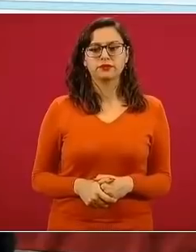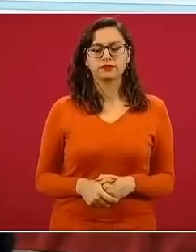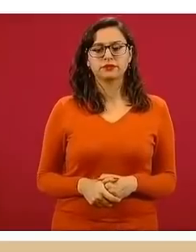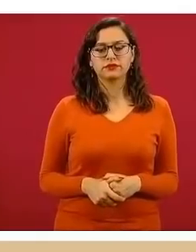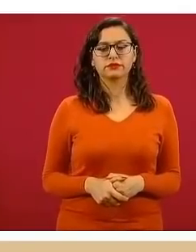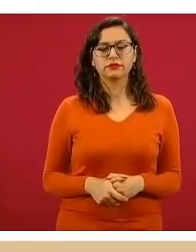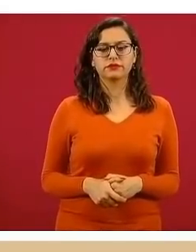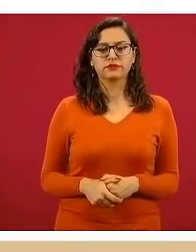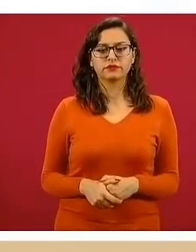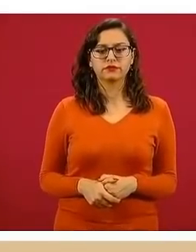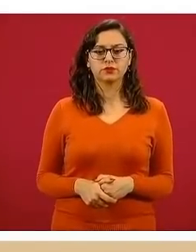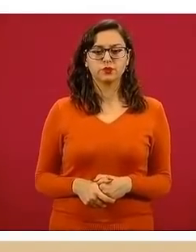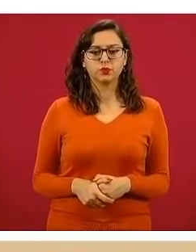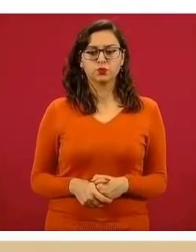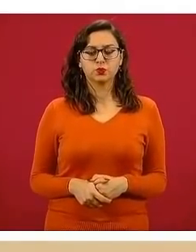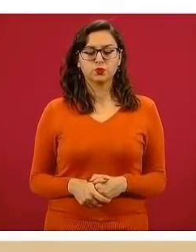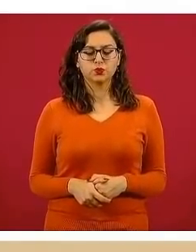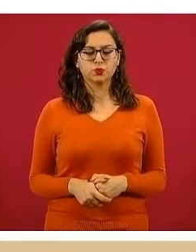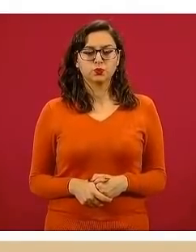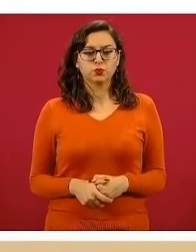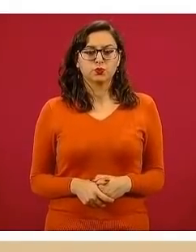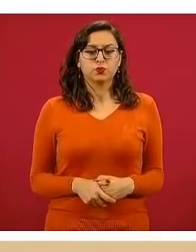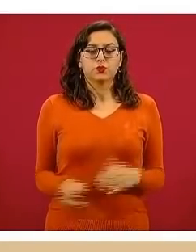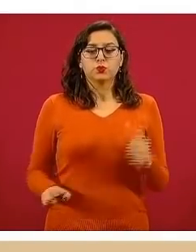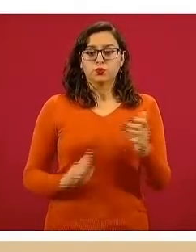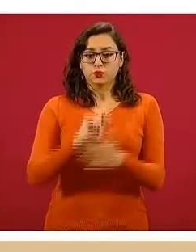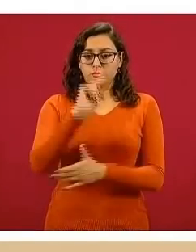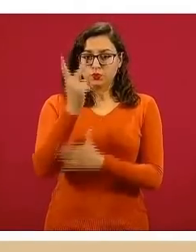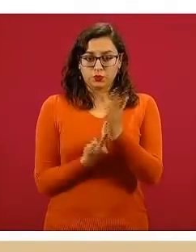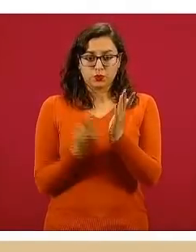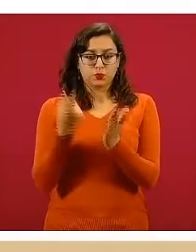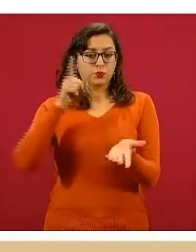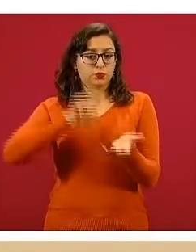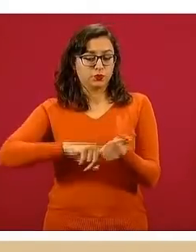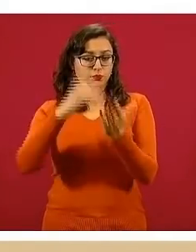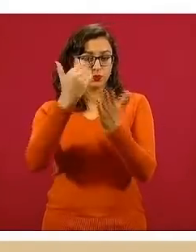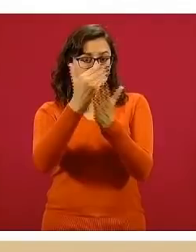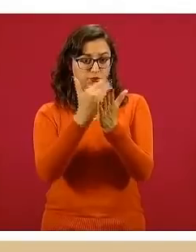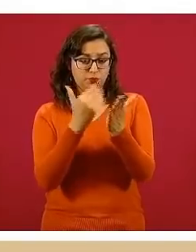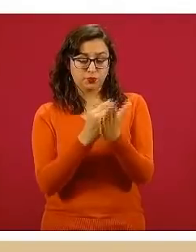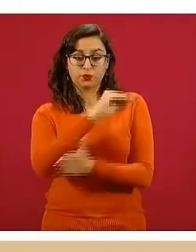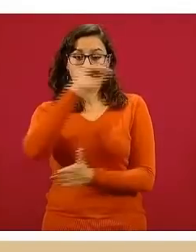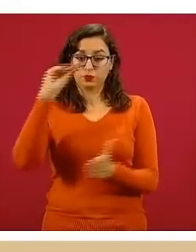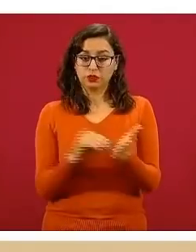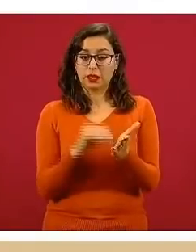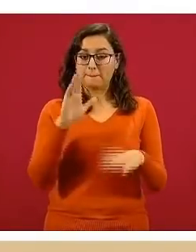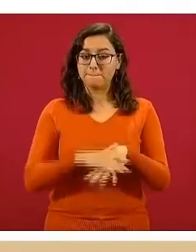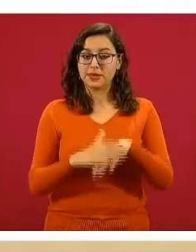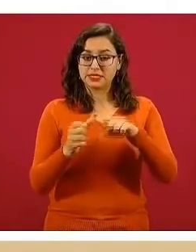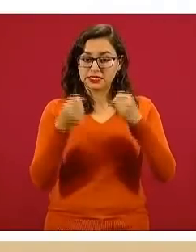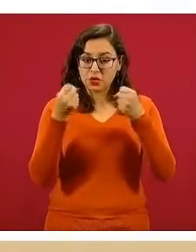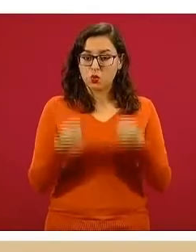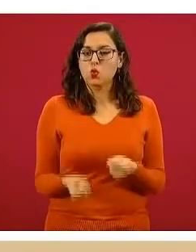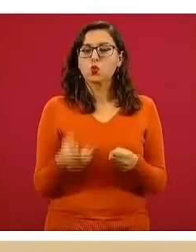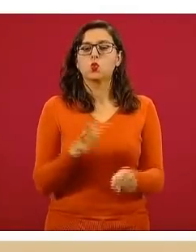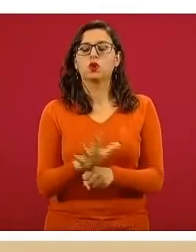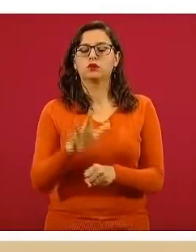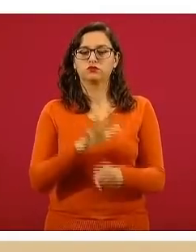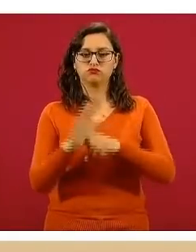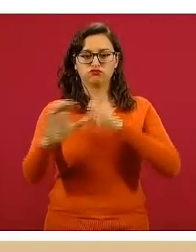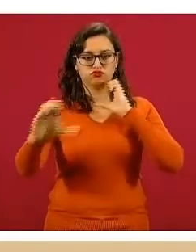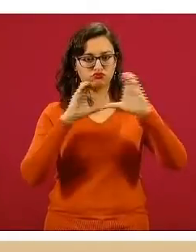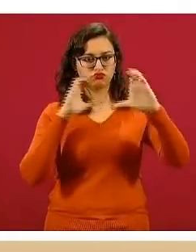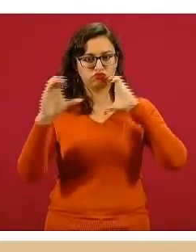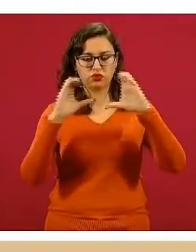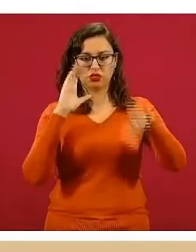asegurándonos de que se contenga en este programa es una forma más efectiva de comunicar